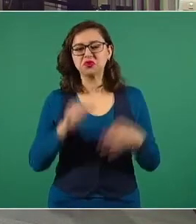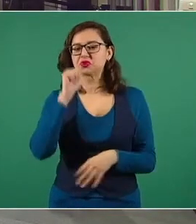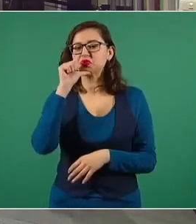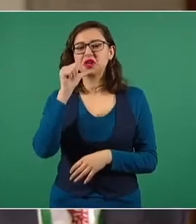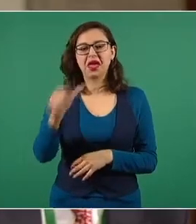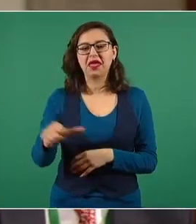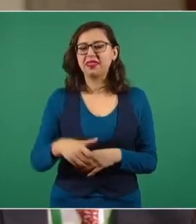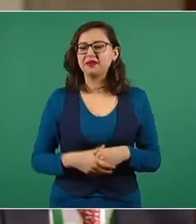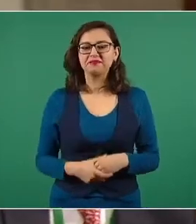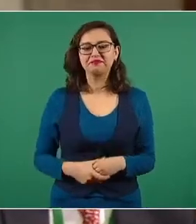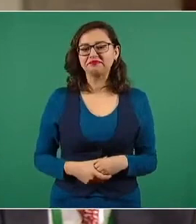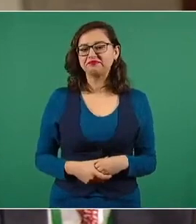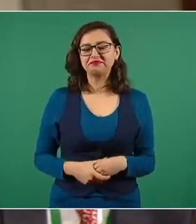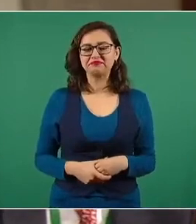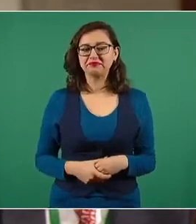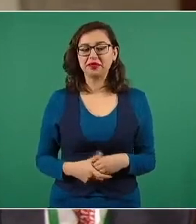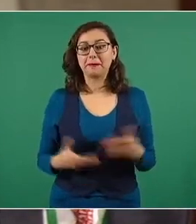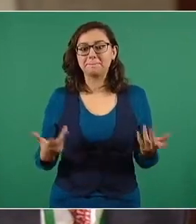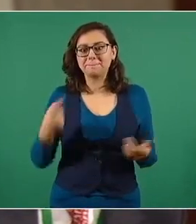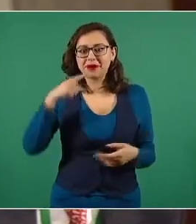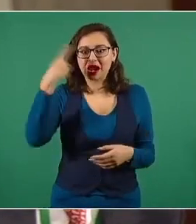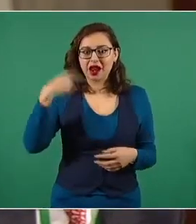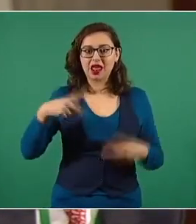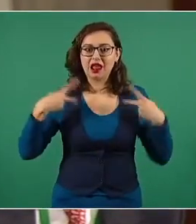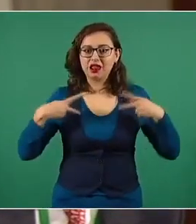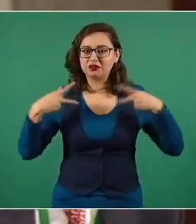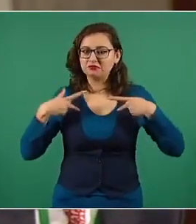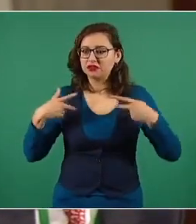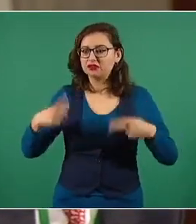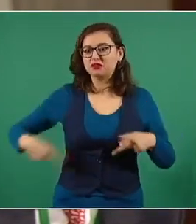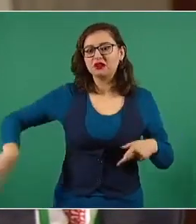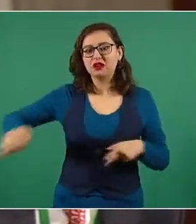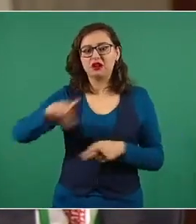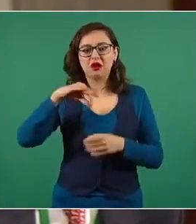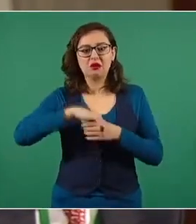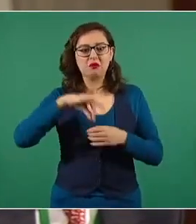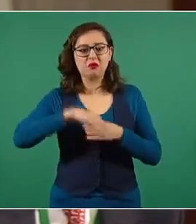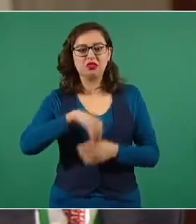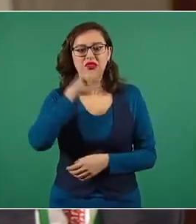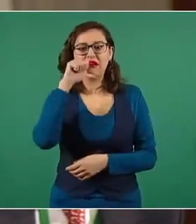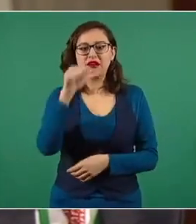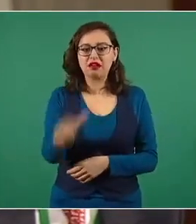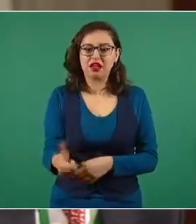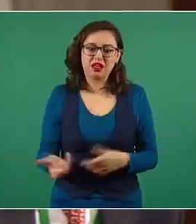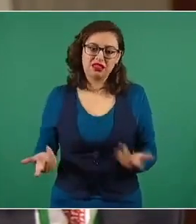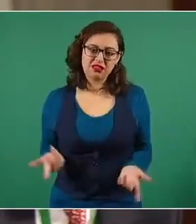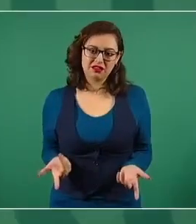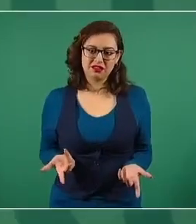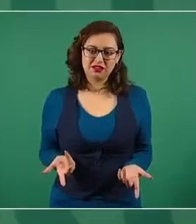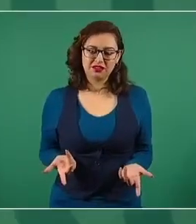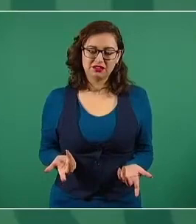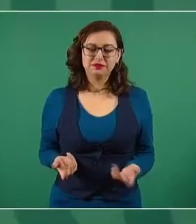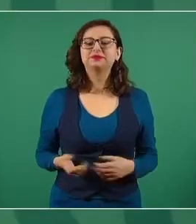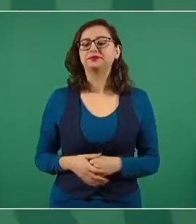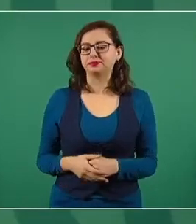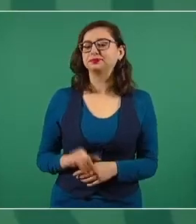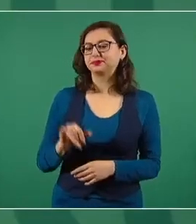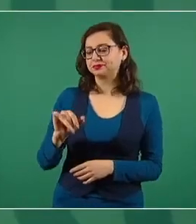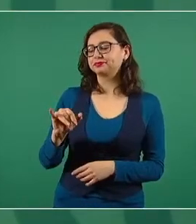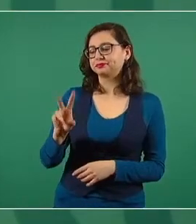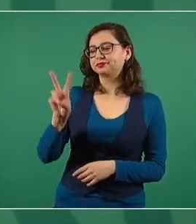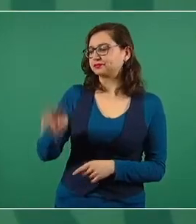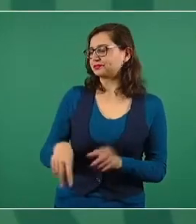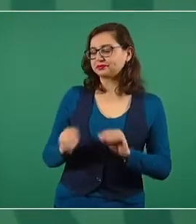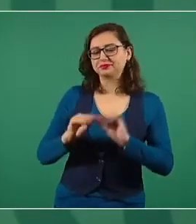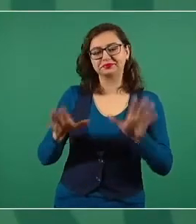ánimo de… bueno, más bien de desanimar a las personas a que no voten. Sí, sí, es muy claro eso. Ellos